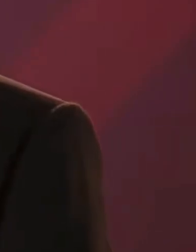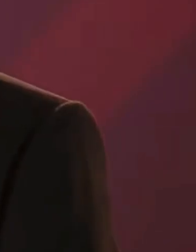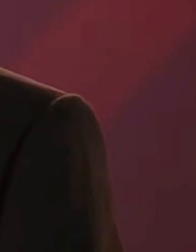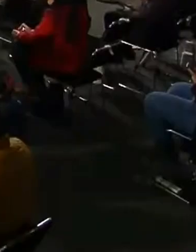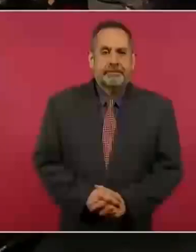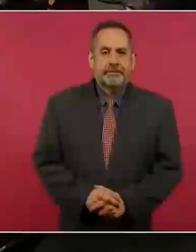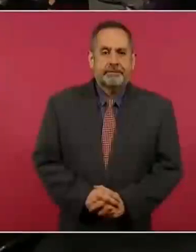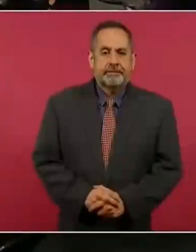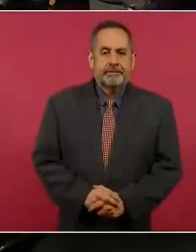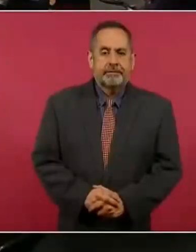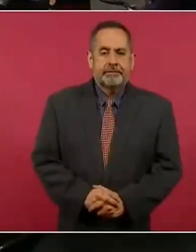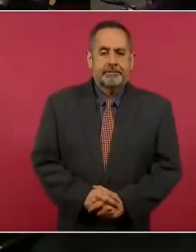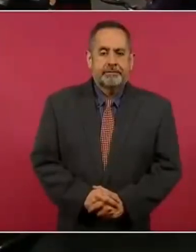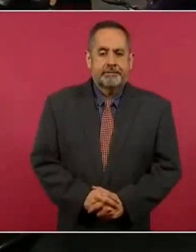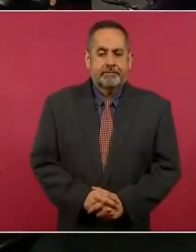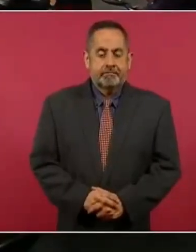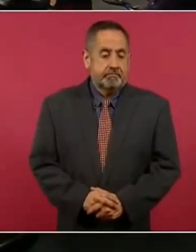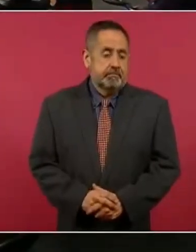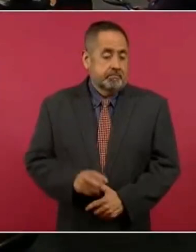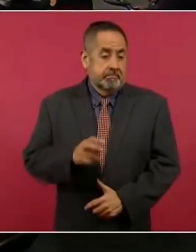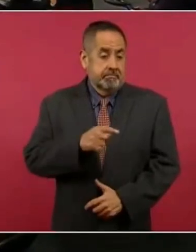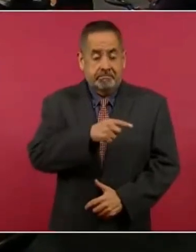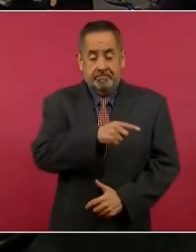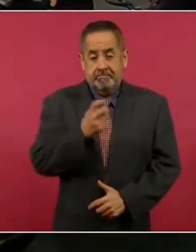porque así era.